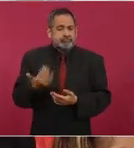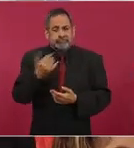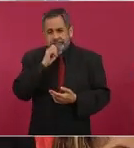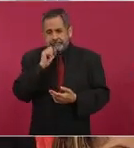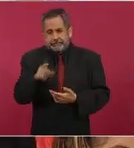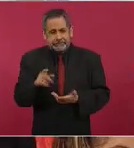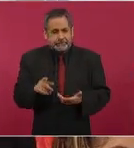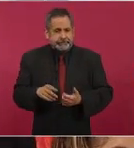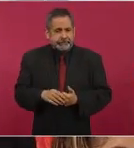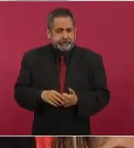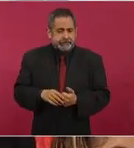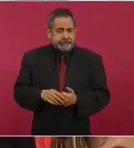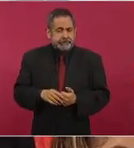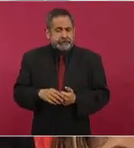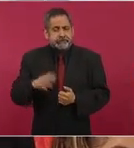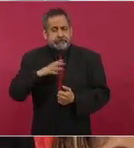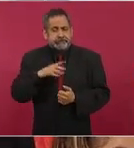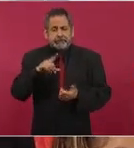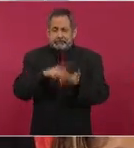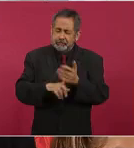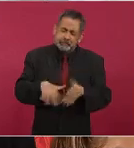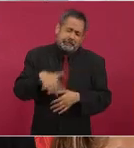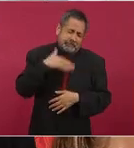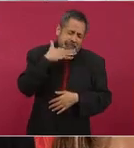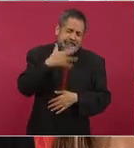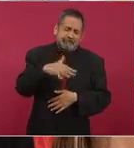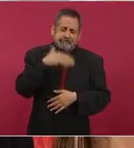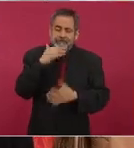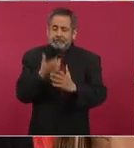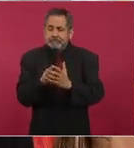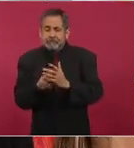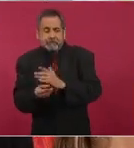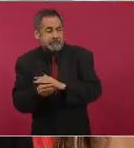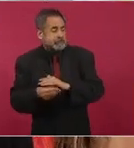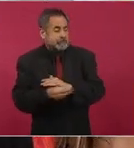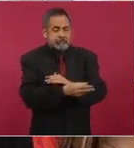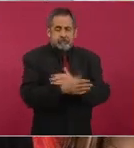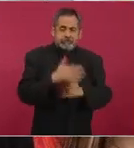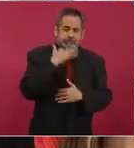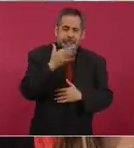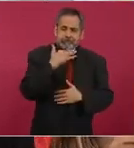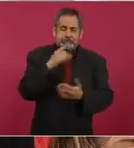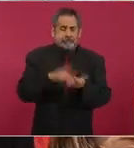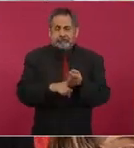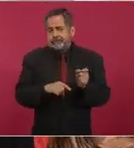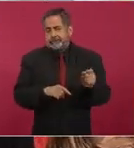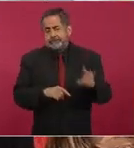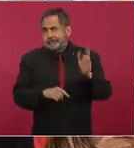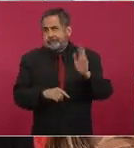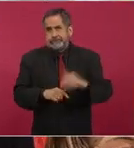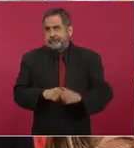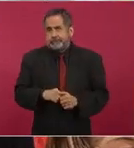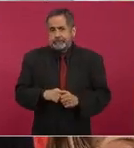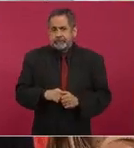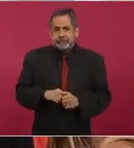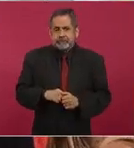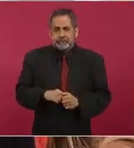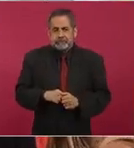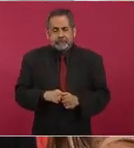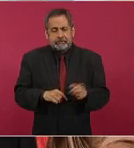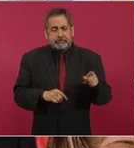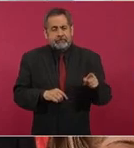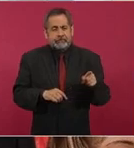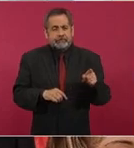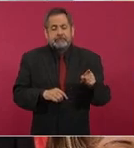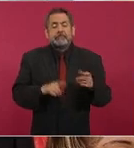hubo actos de corrupción y estuvo en